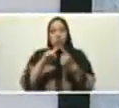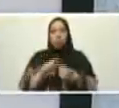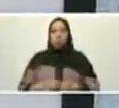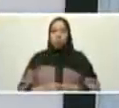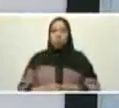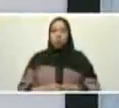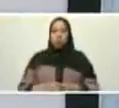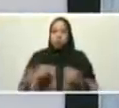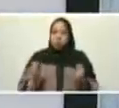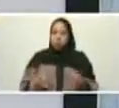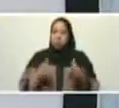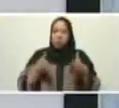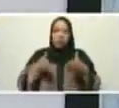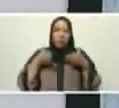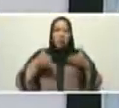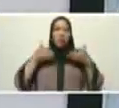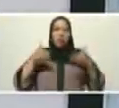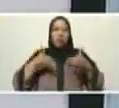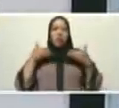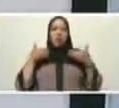incomparable,